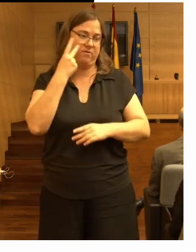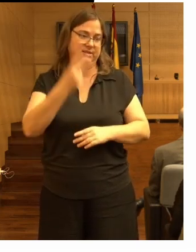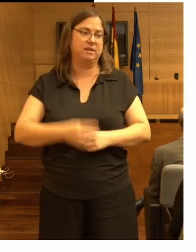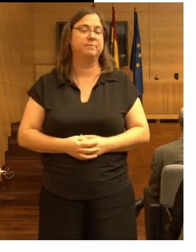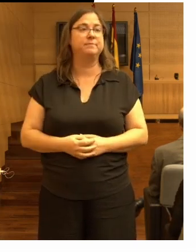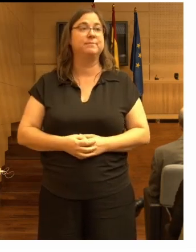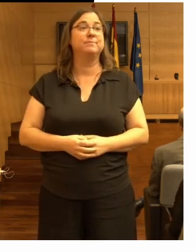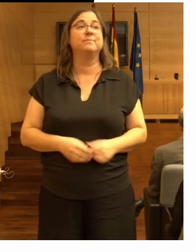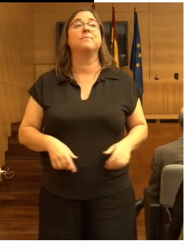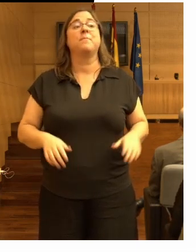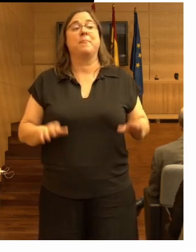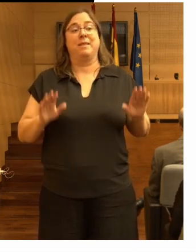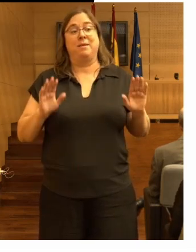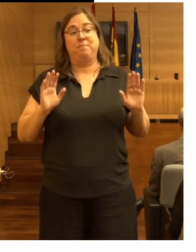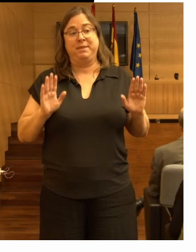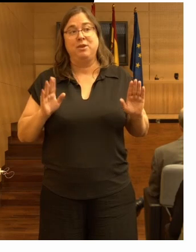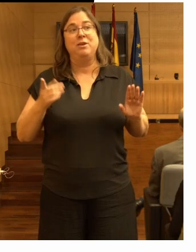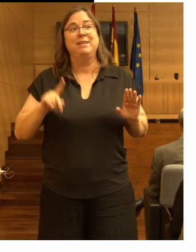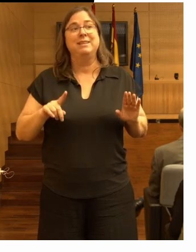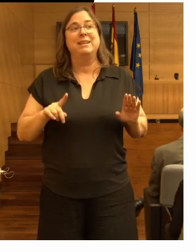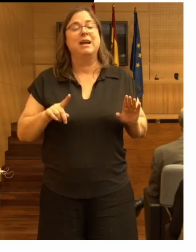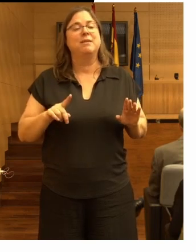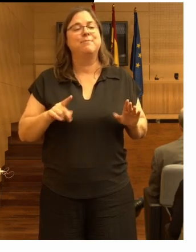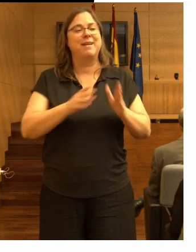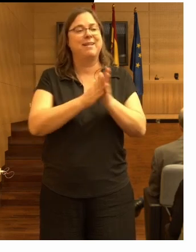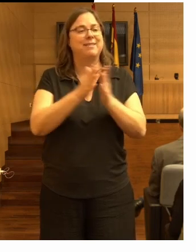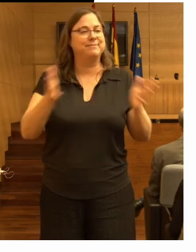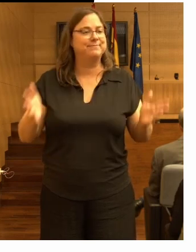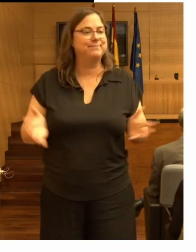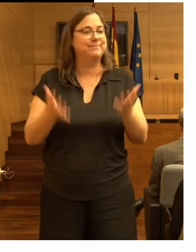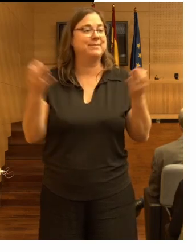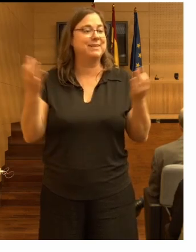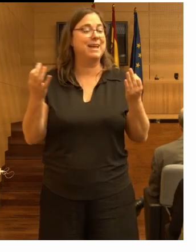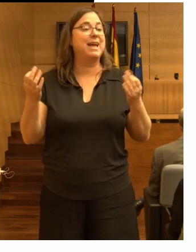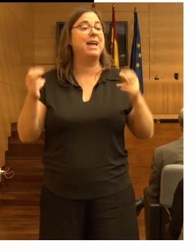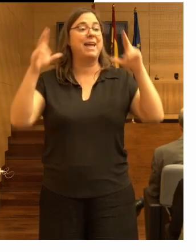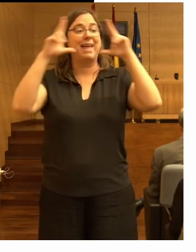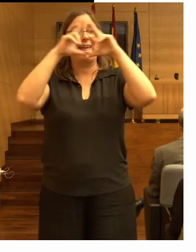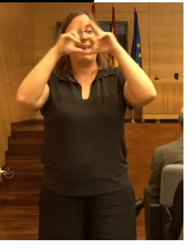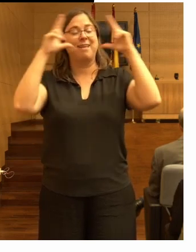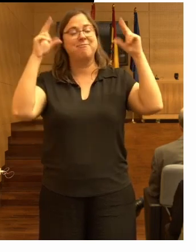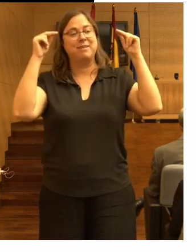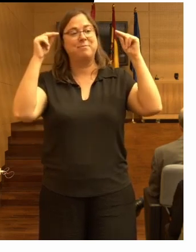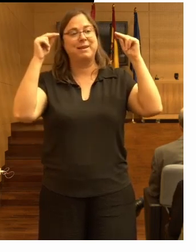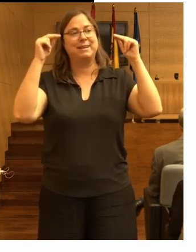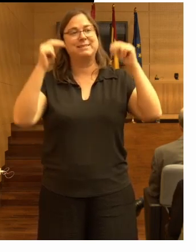pero también incentiva a que las enfermeras sean más